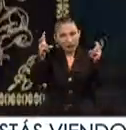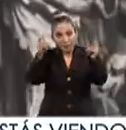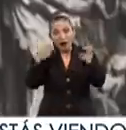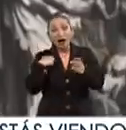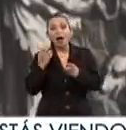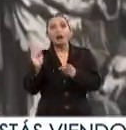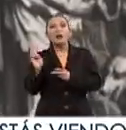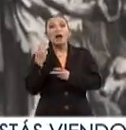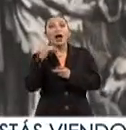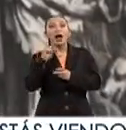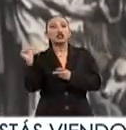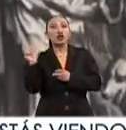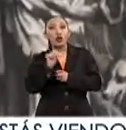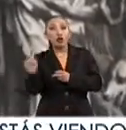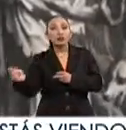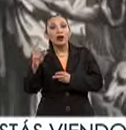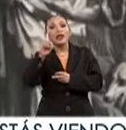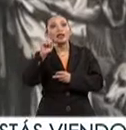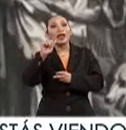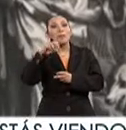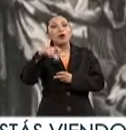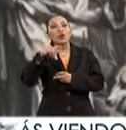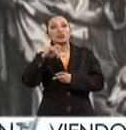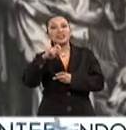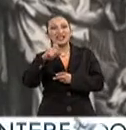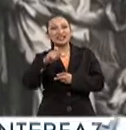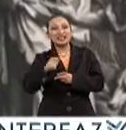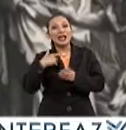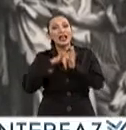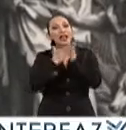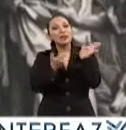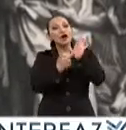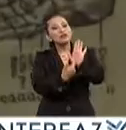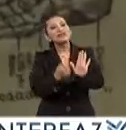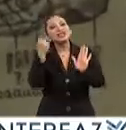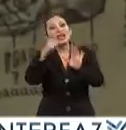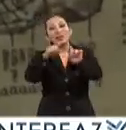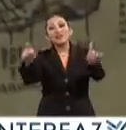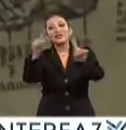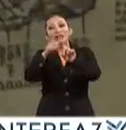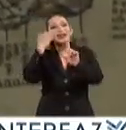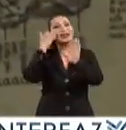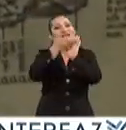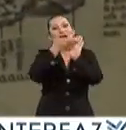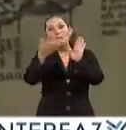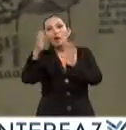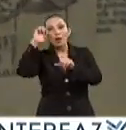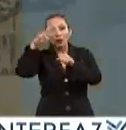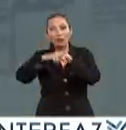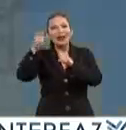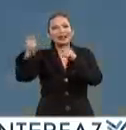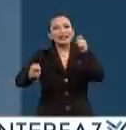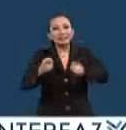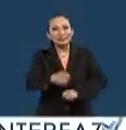Universidad de Toronto organiza The Monstries, una exposición de libros sobre monstruos de distintas épocas en Europa.